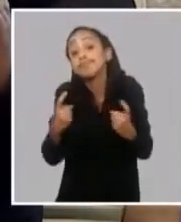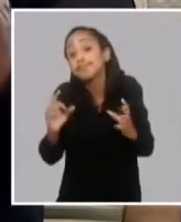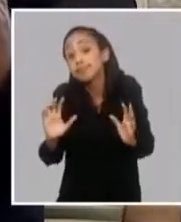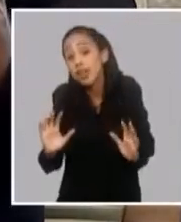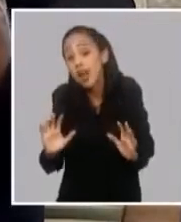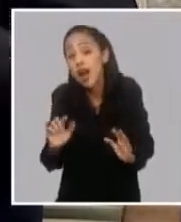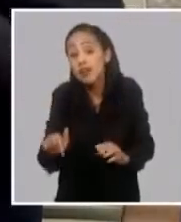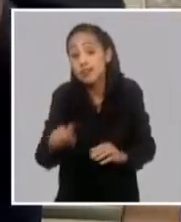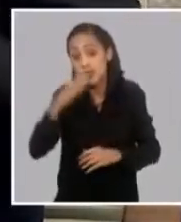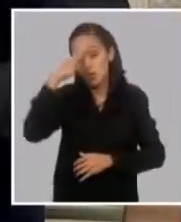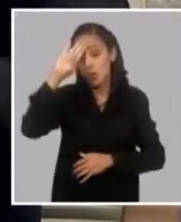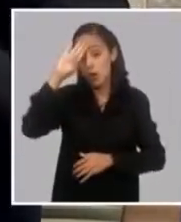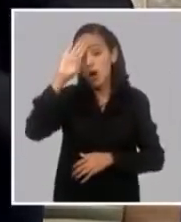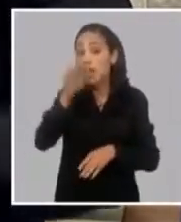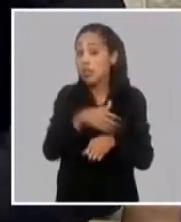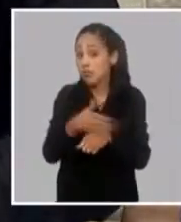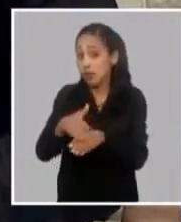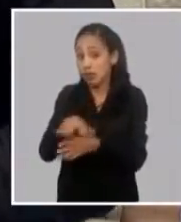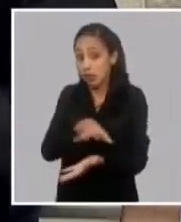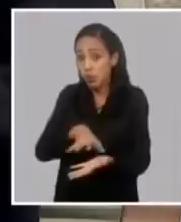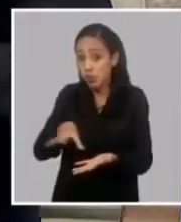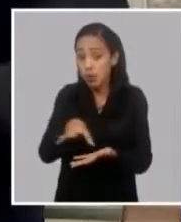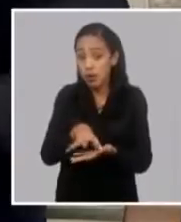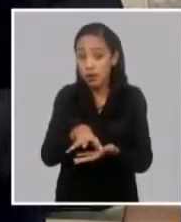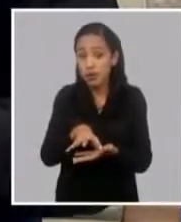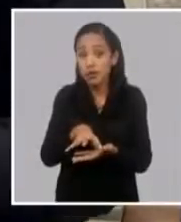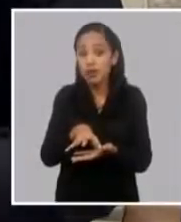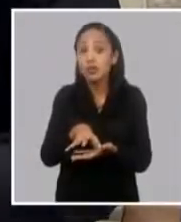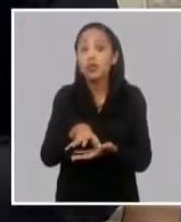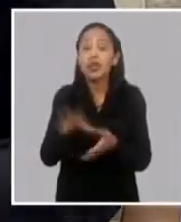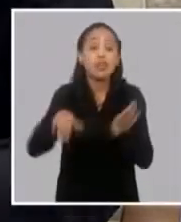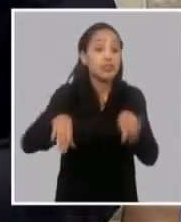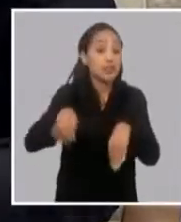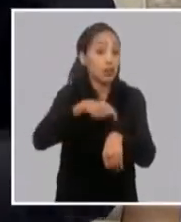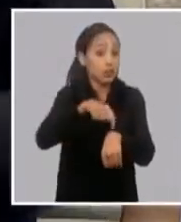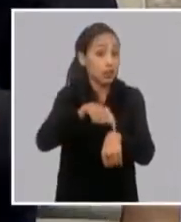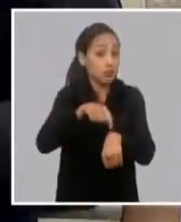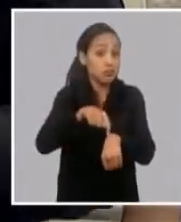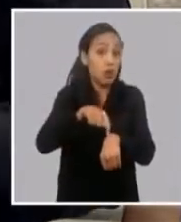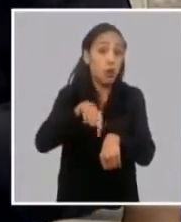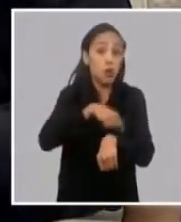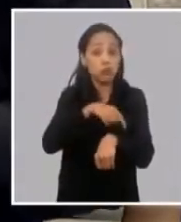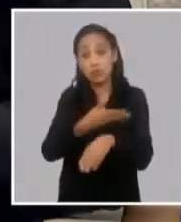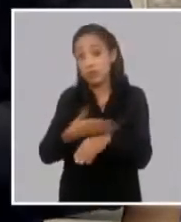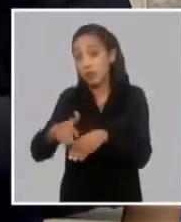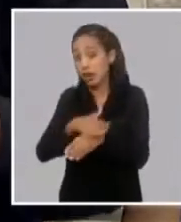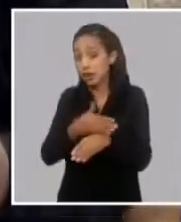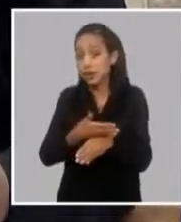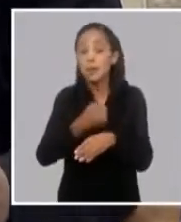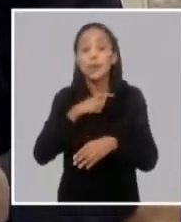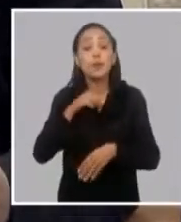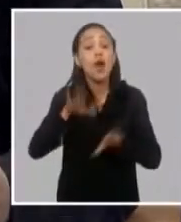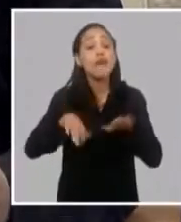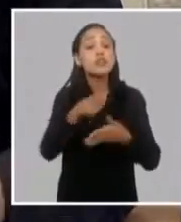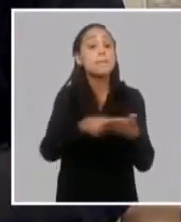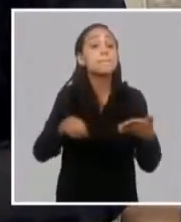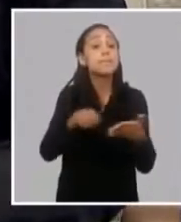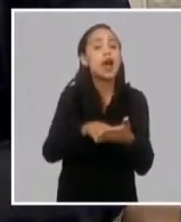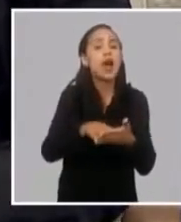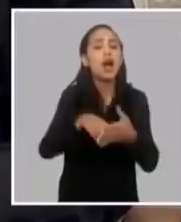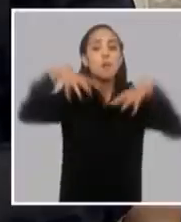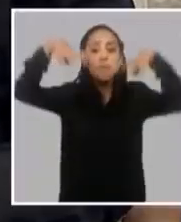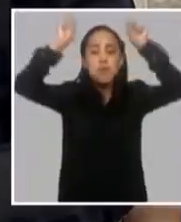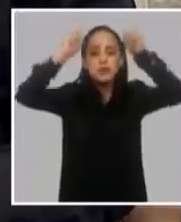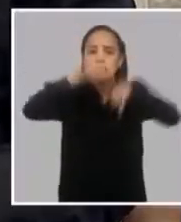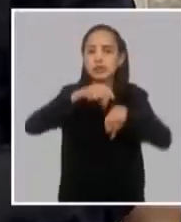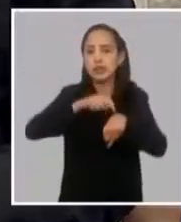el país indistintamente y de diferentes horas. veces incluso se han planificado que sean de seis horas, pero por